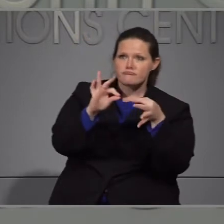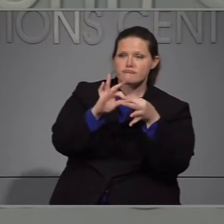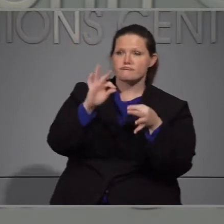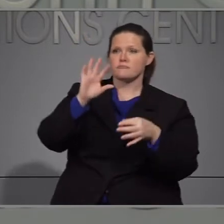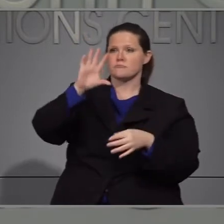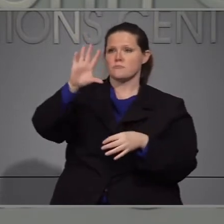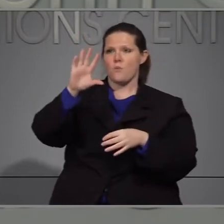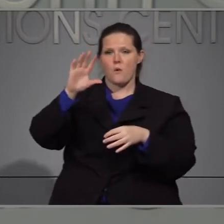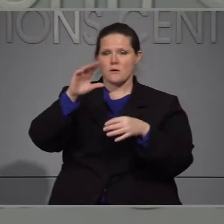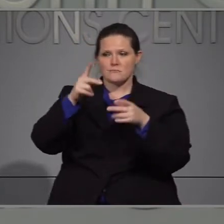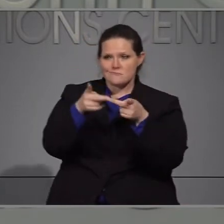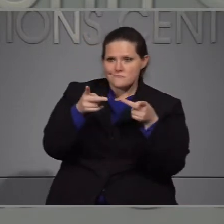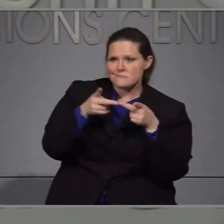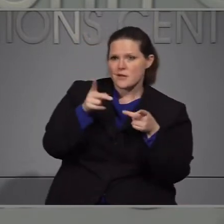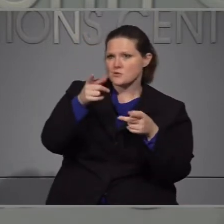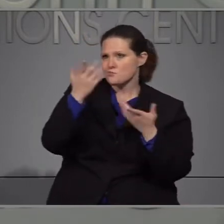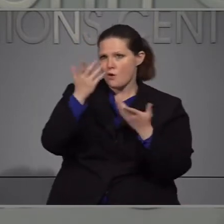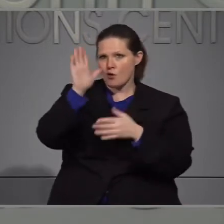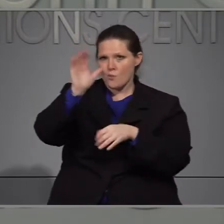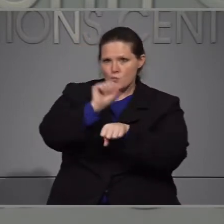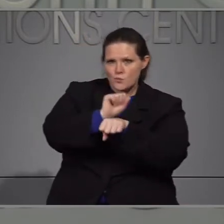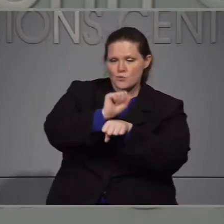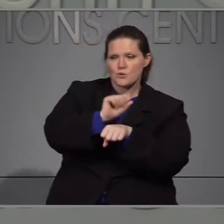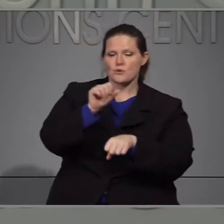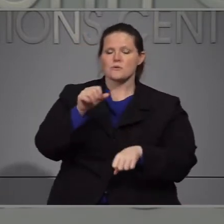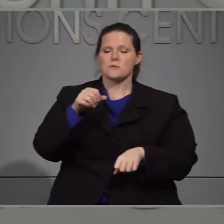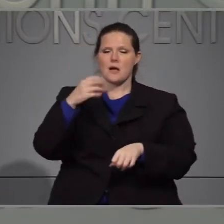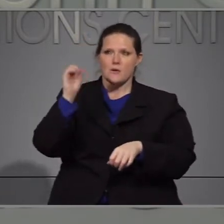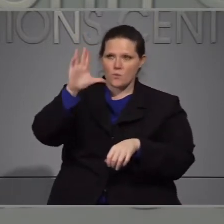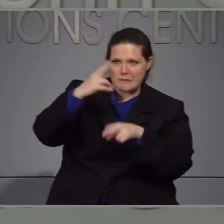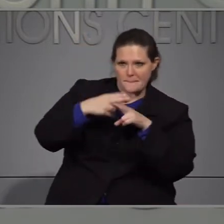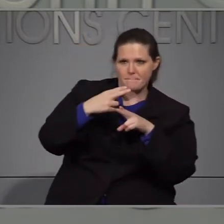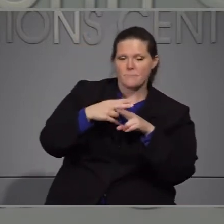organización que se presentan. La primera pregunta.